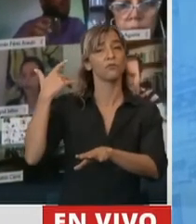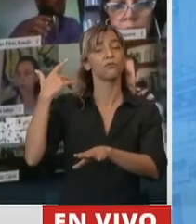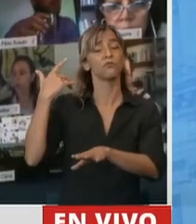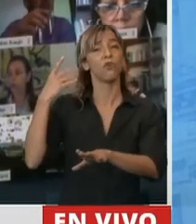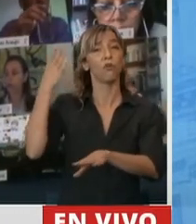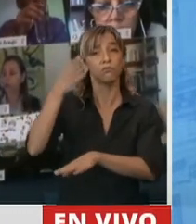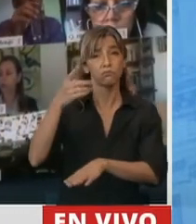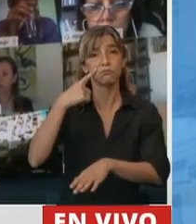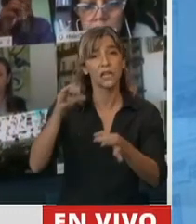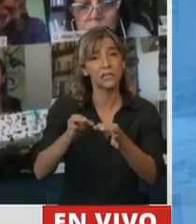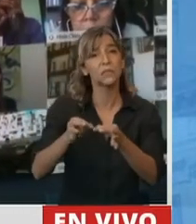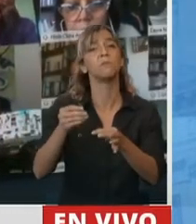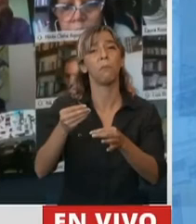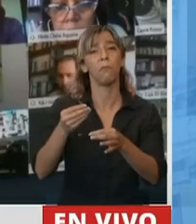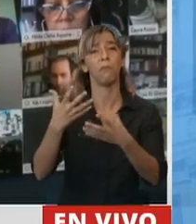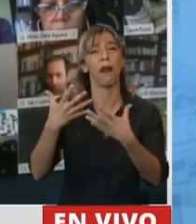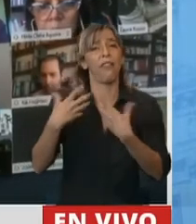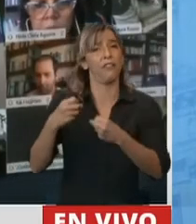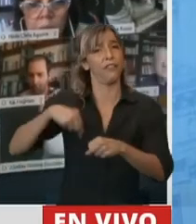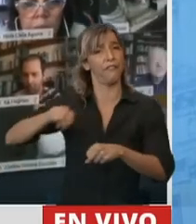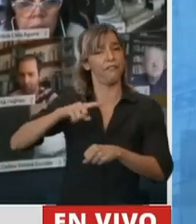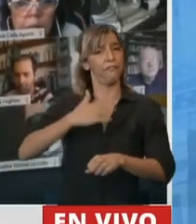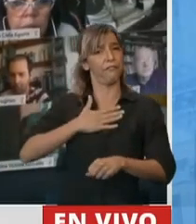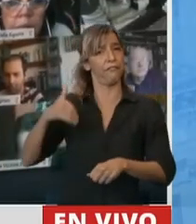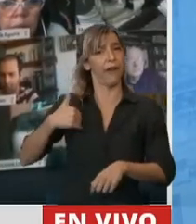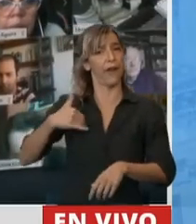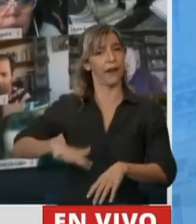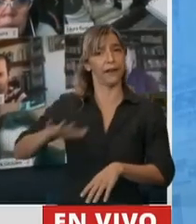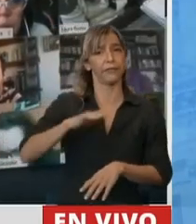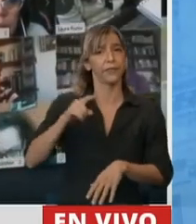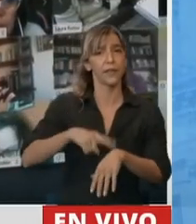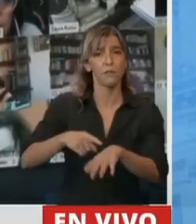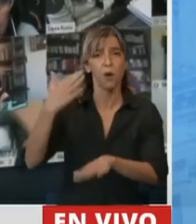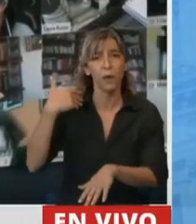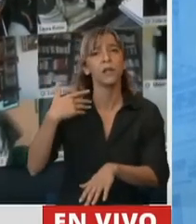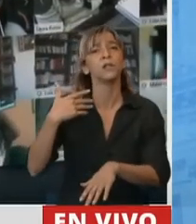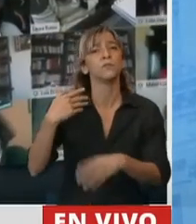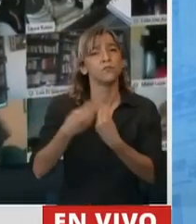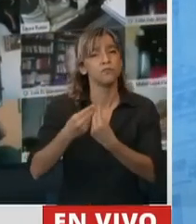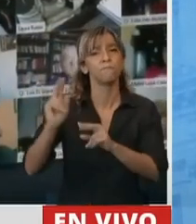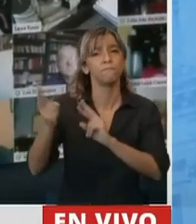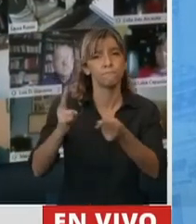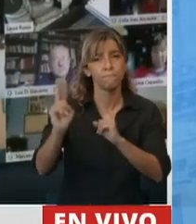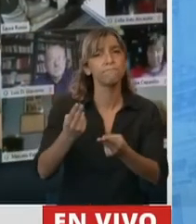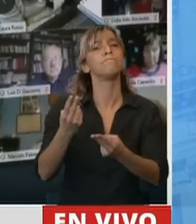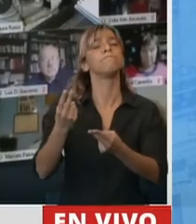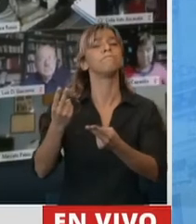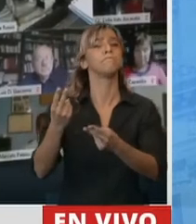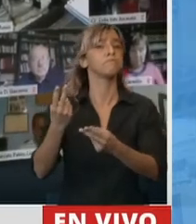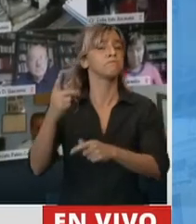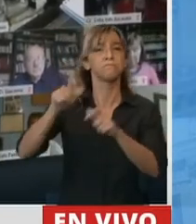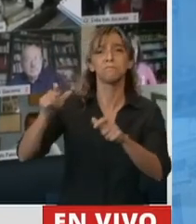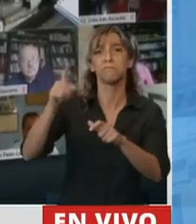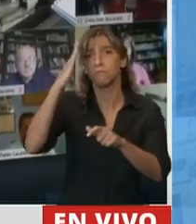ofreció su vida, esa generación que fue a cumplir con lo que le dijeron, con las